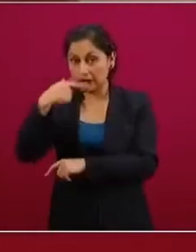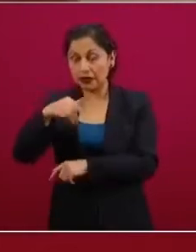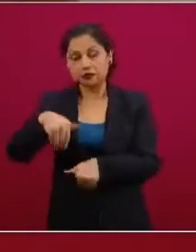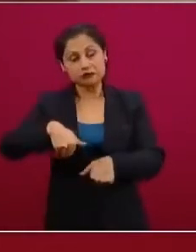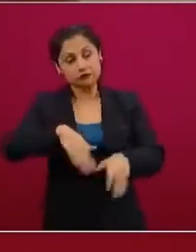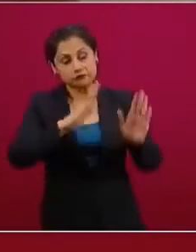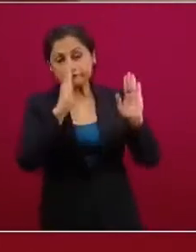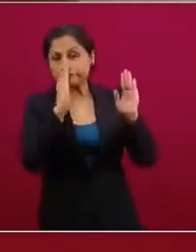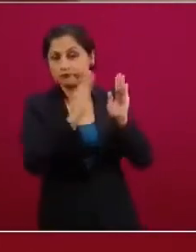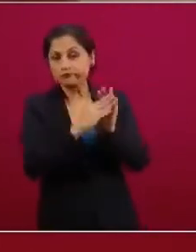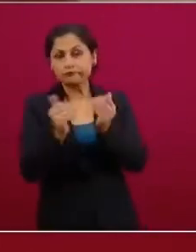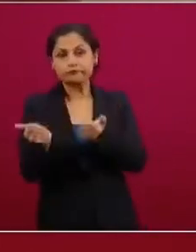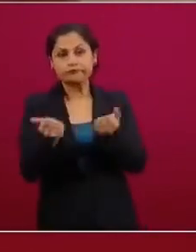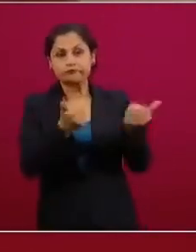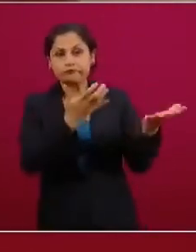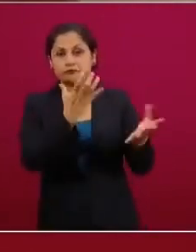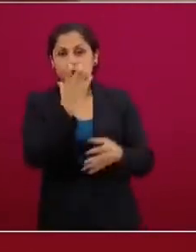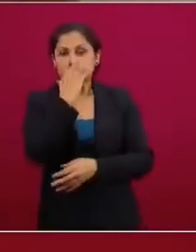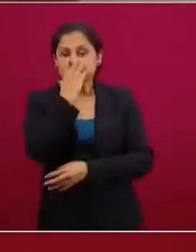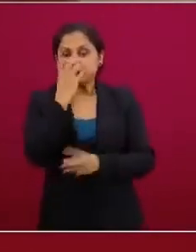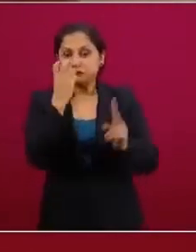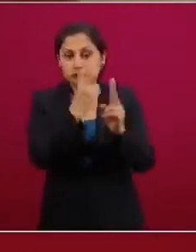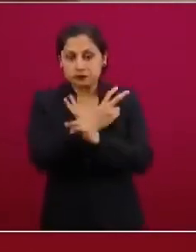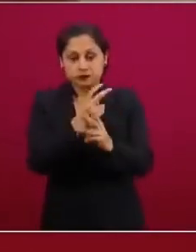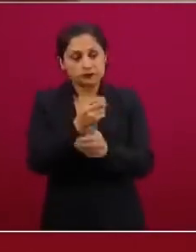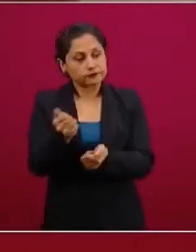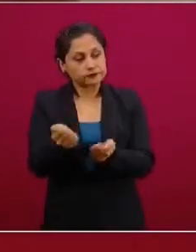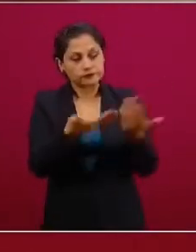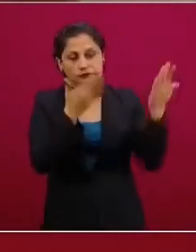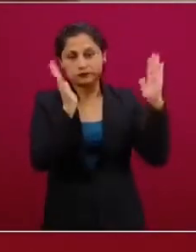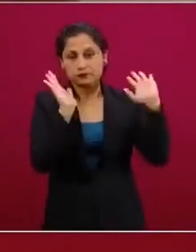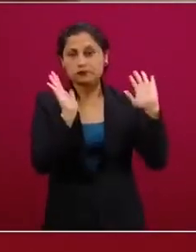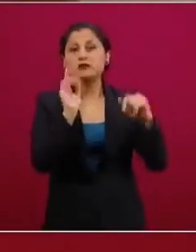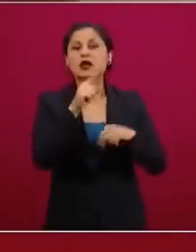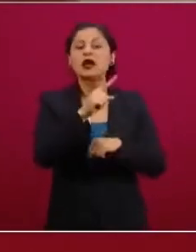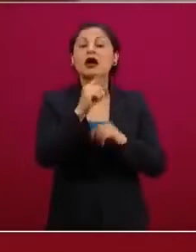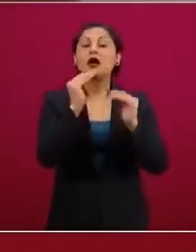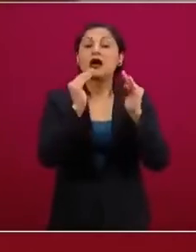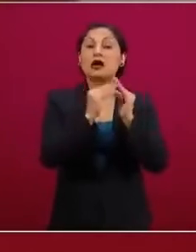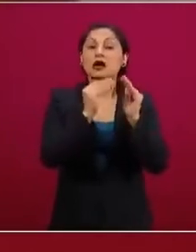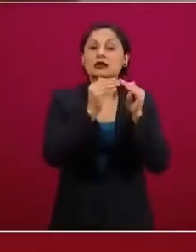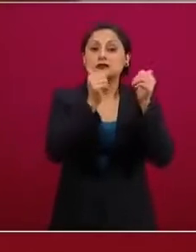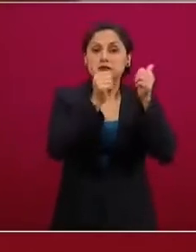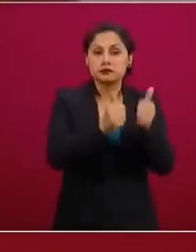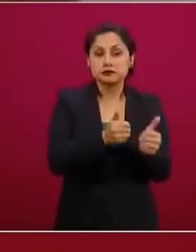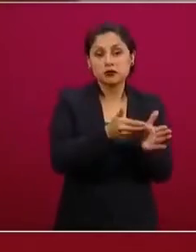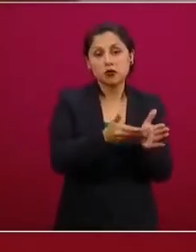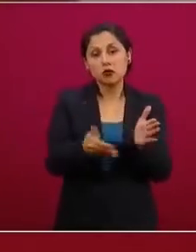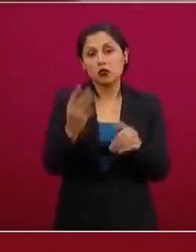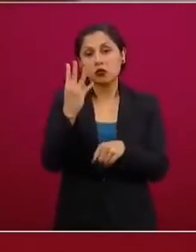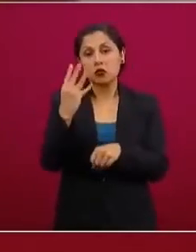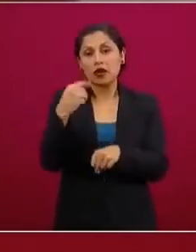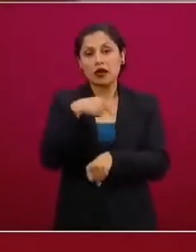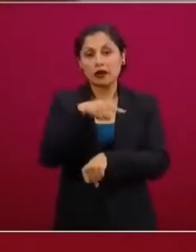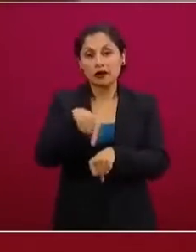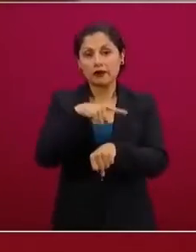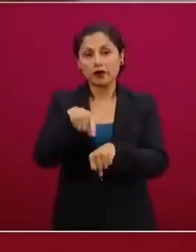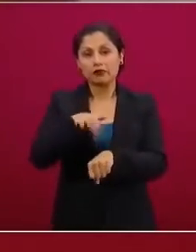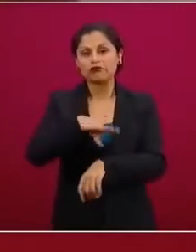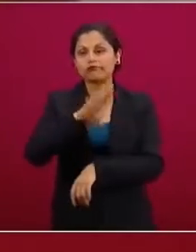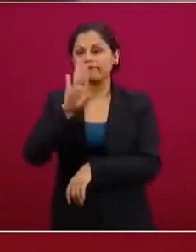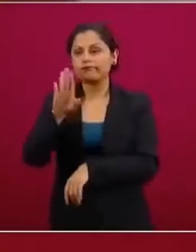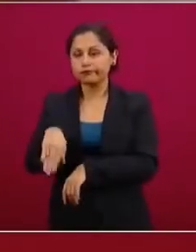su casa con oxígeno, llegó a su casa y a las cuatro horas murió. La persona que